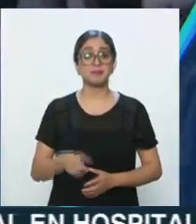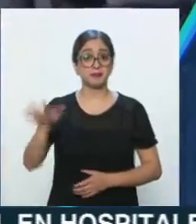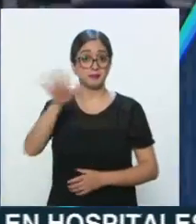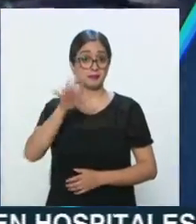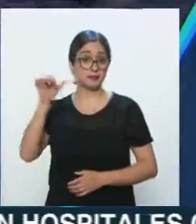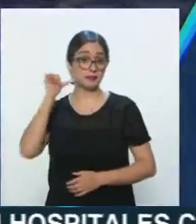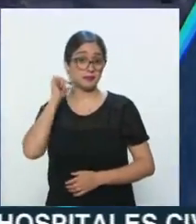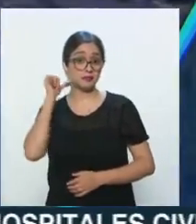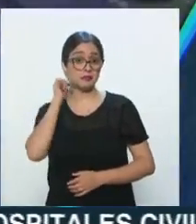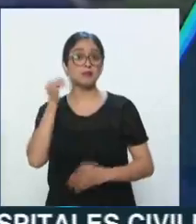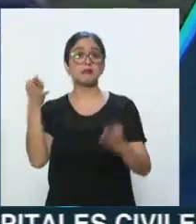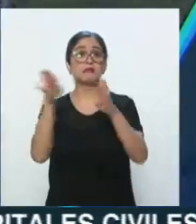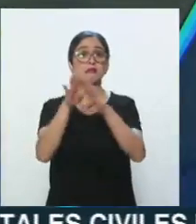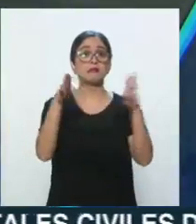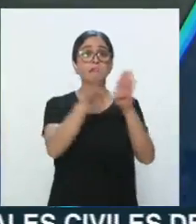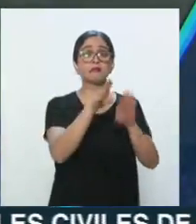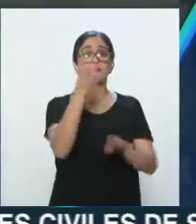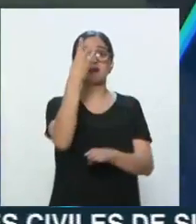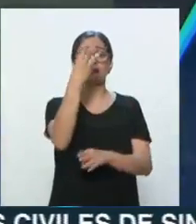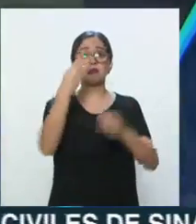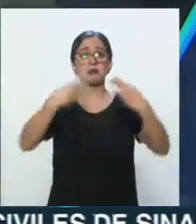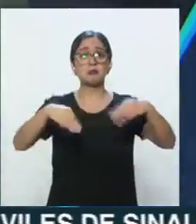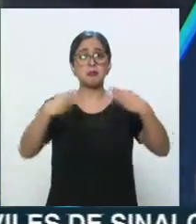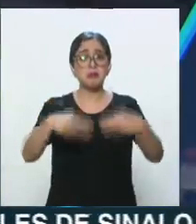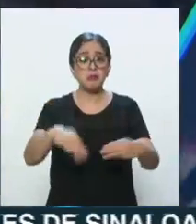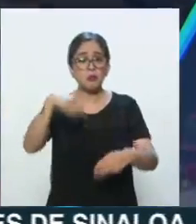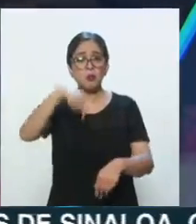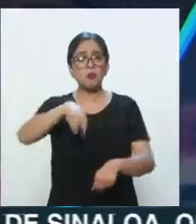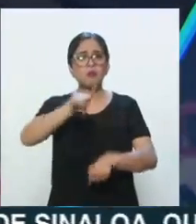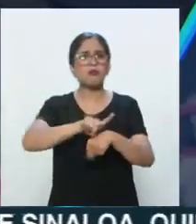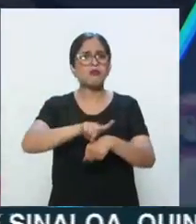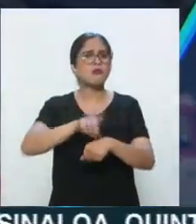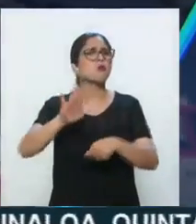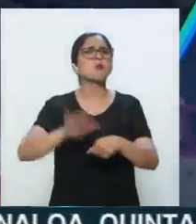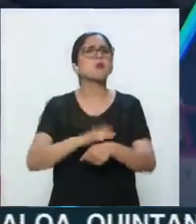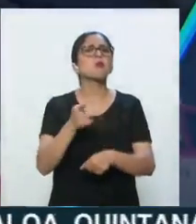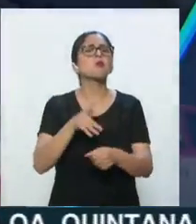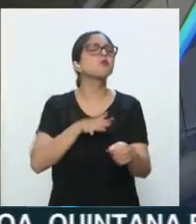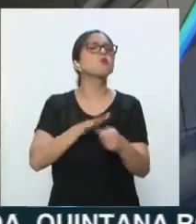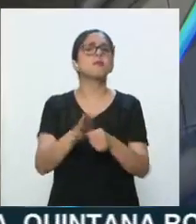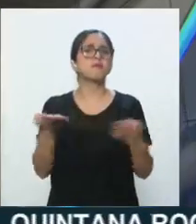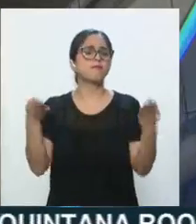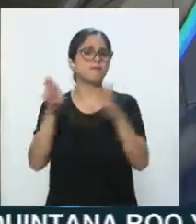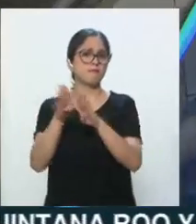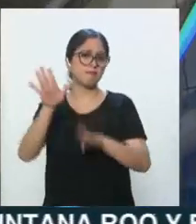Azcafonsalco cierra tres mercados a partir de hoy. Al regresar, le vamos a decir cuáles son.